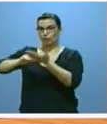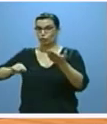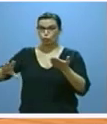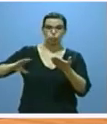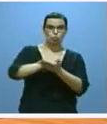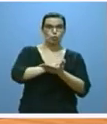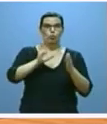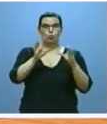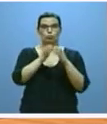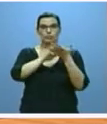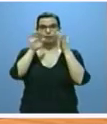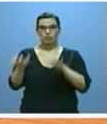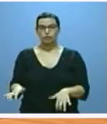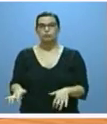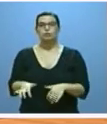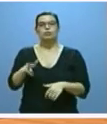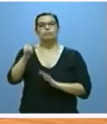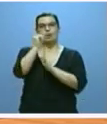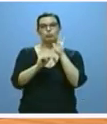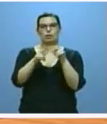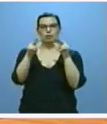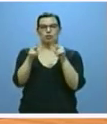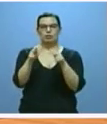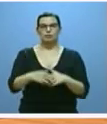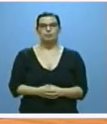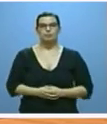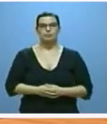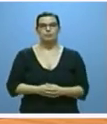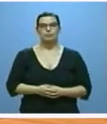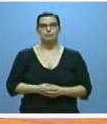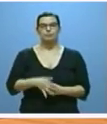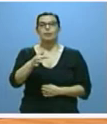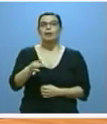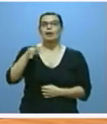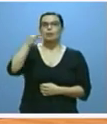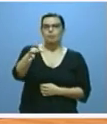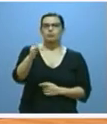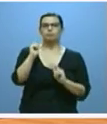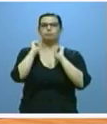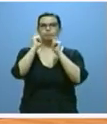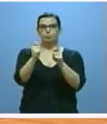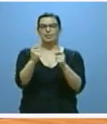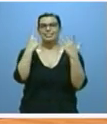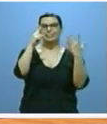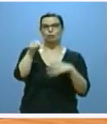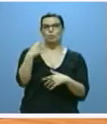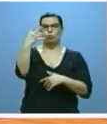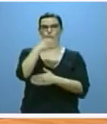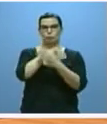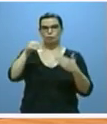Junta incorporó cláusulas sociales y además se adjudicaron más de 6,4 millones de euros